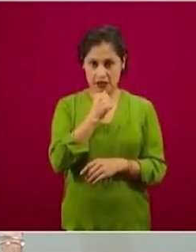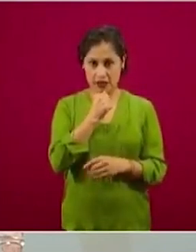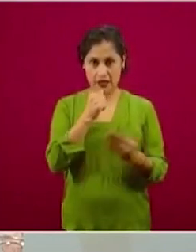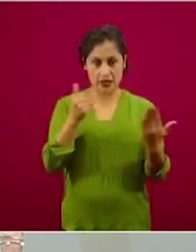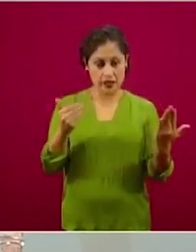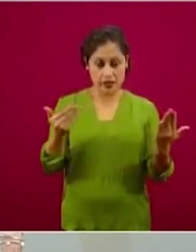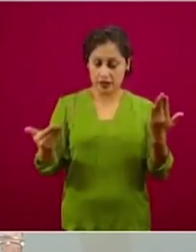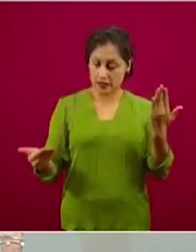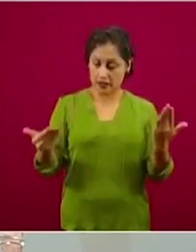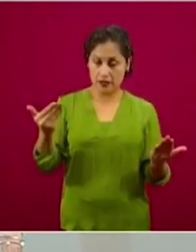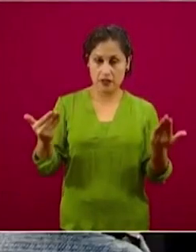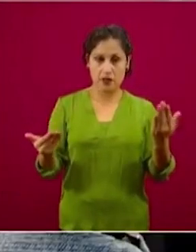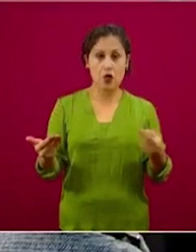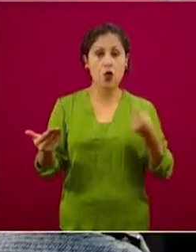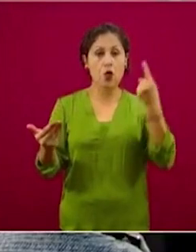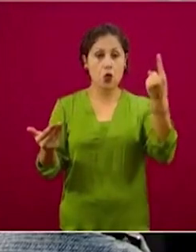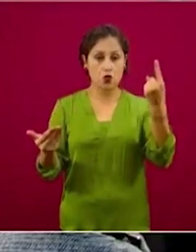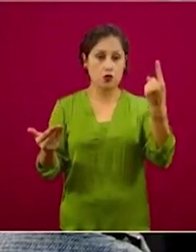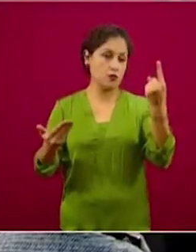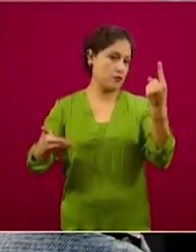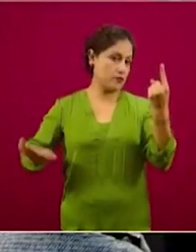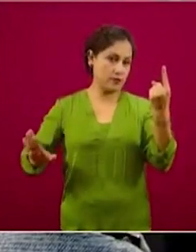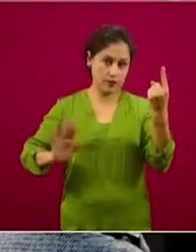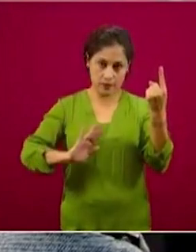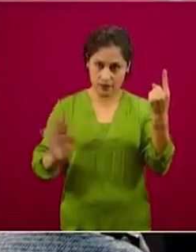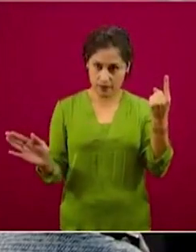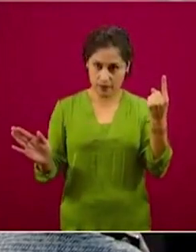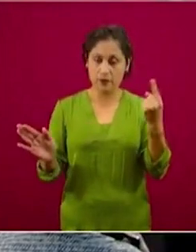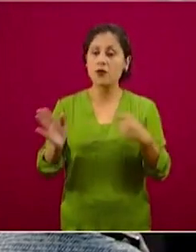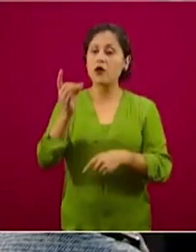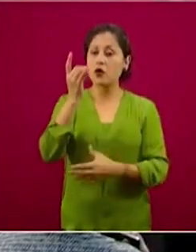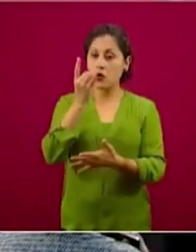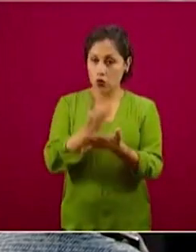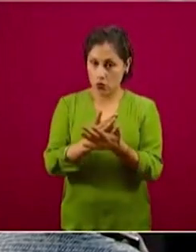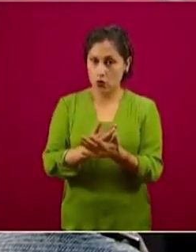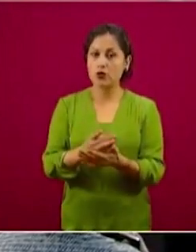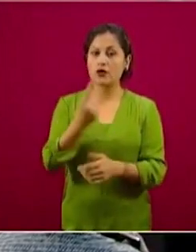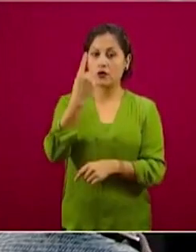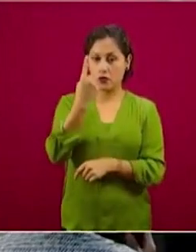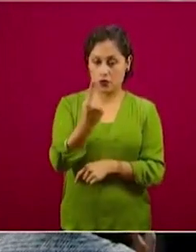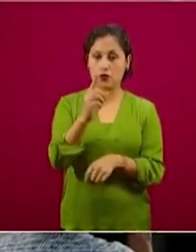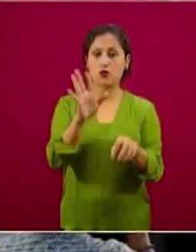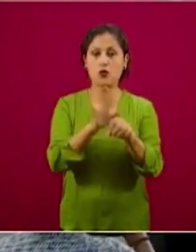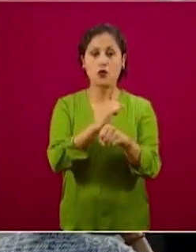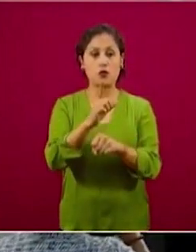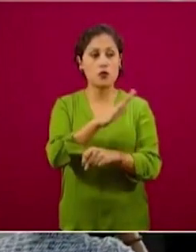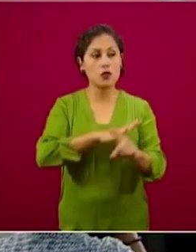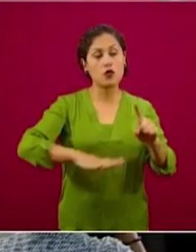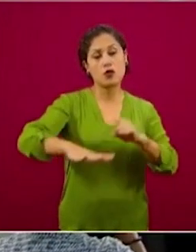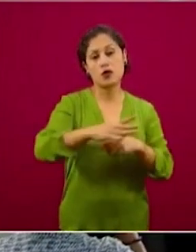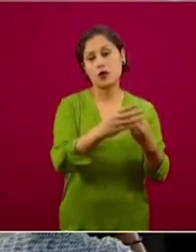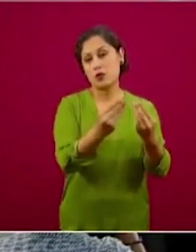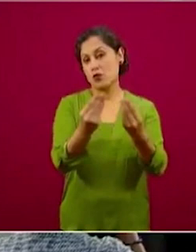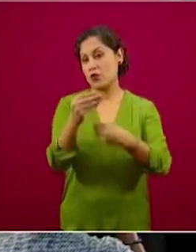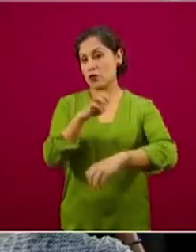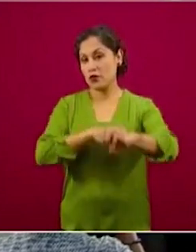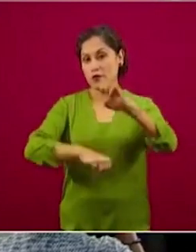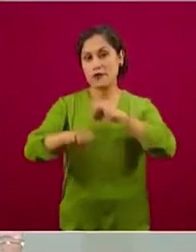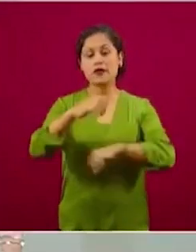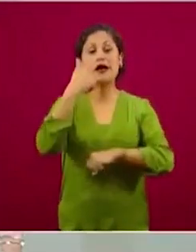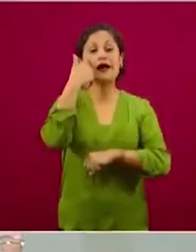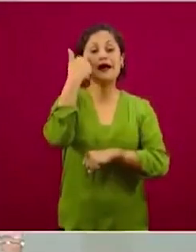microempresario, queremos llegar a más microempresarios. Son los mínimos, es